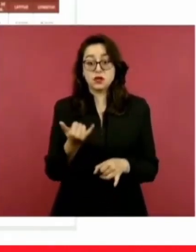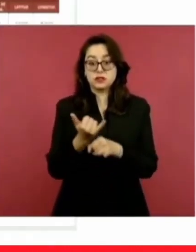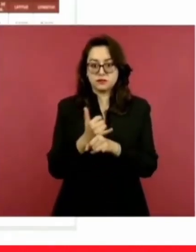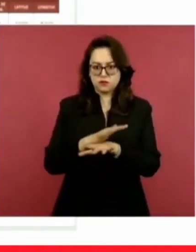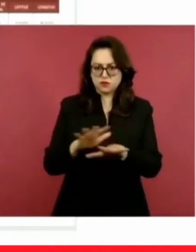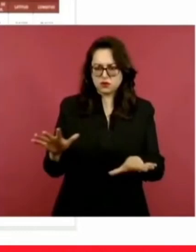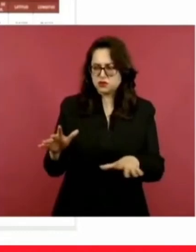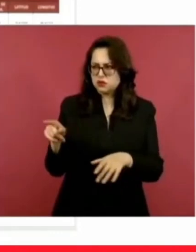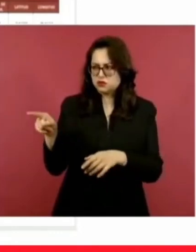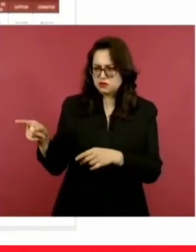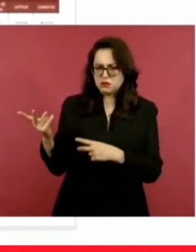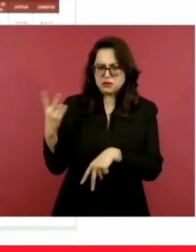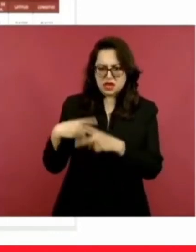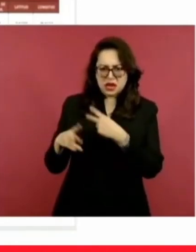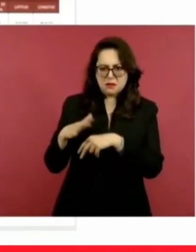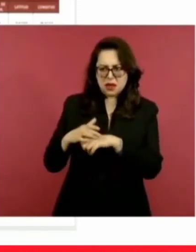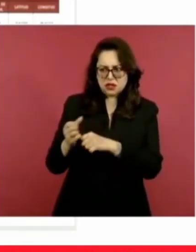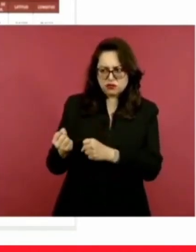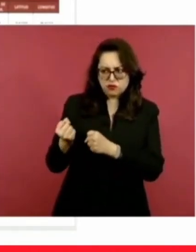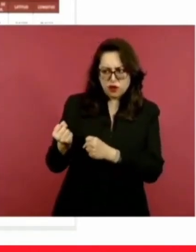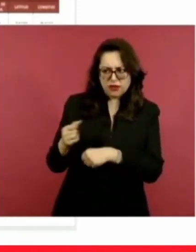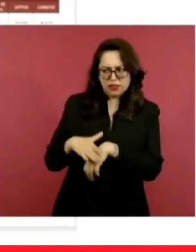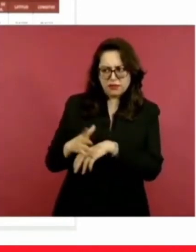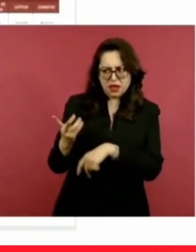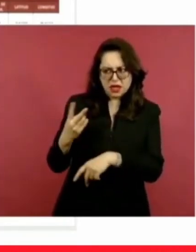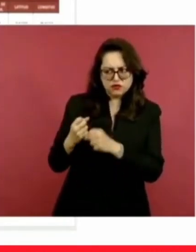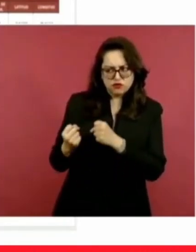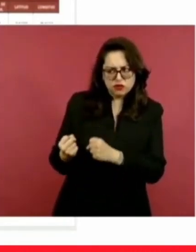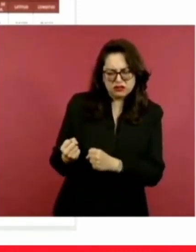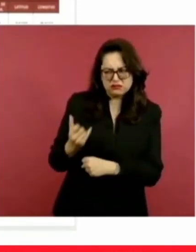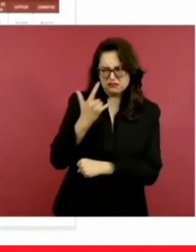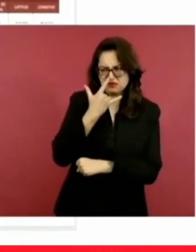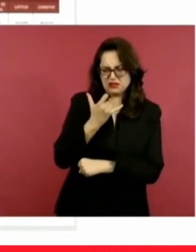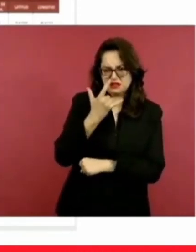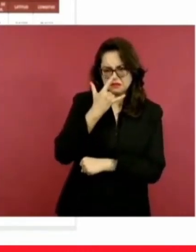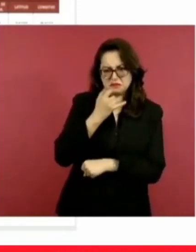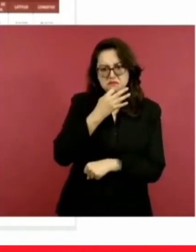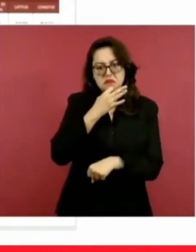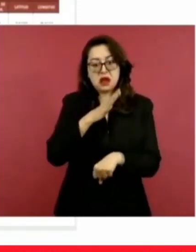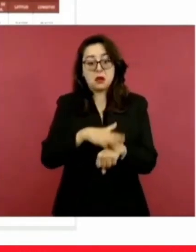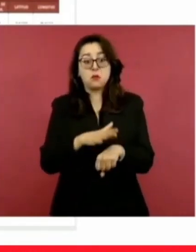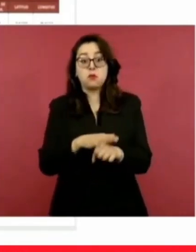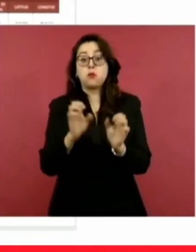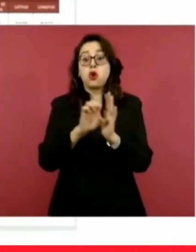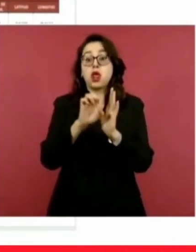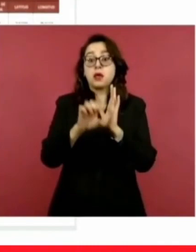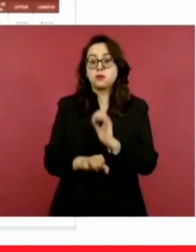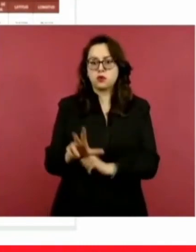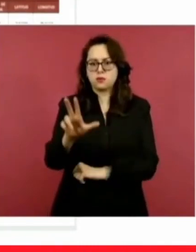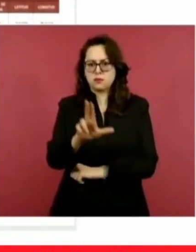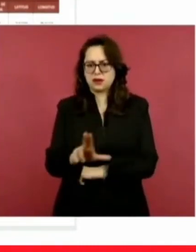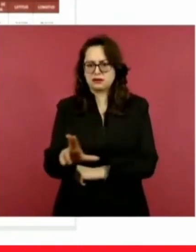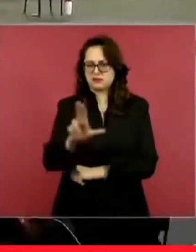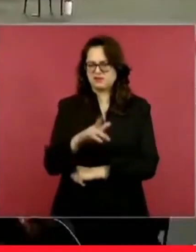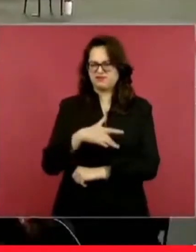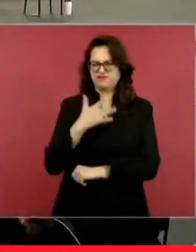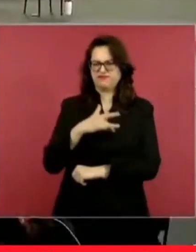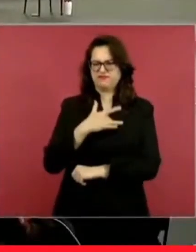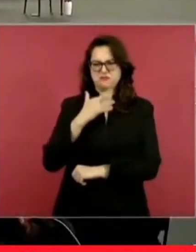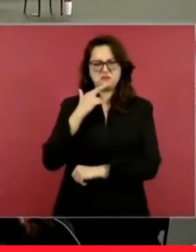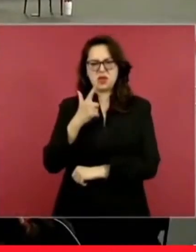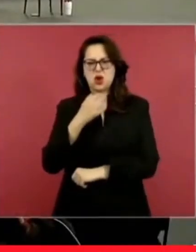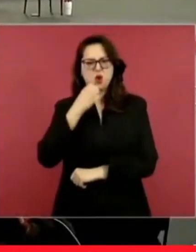actualizaban. El martes por la tarde, por ejemplo, se suspendieron las clases y por la noche ya se